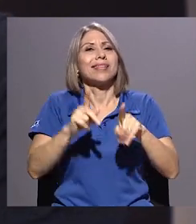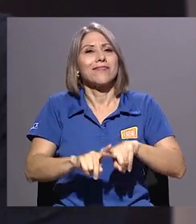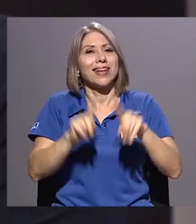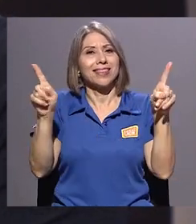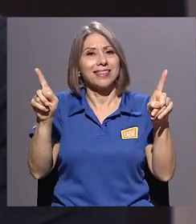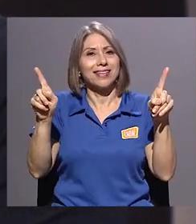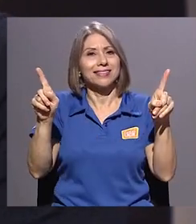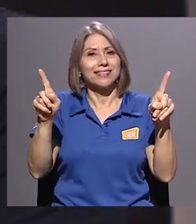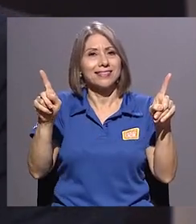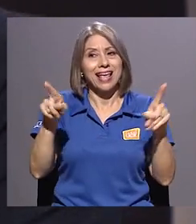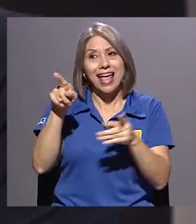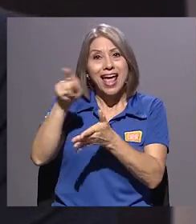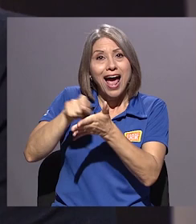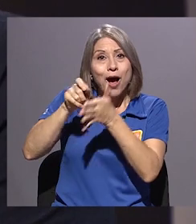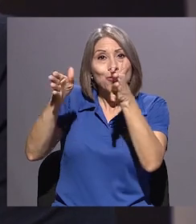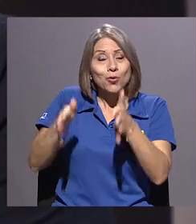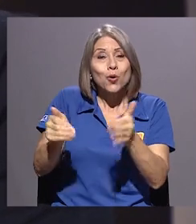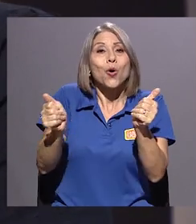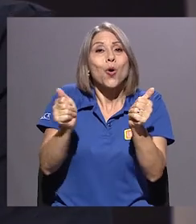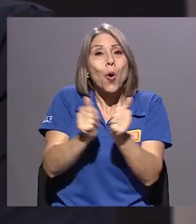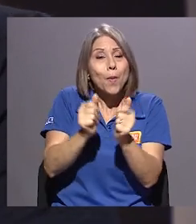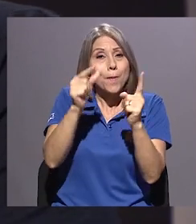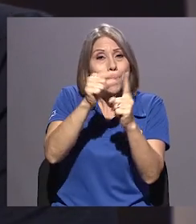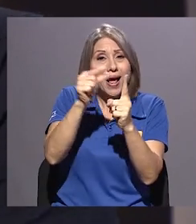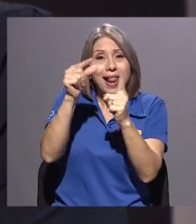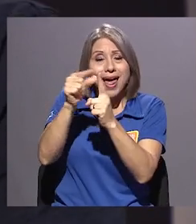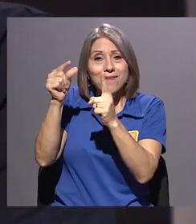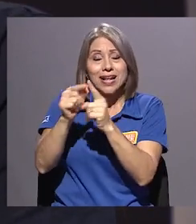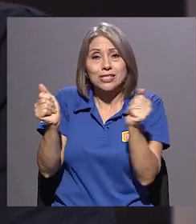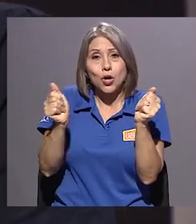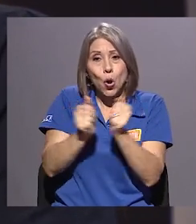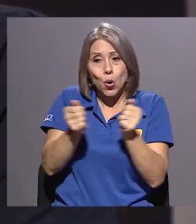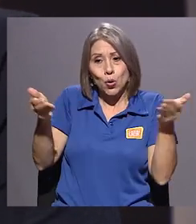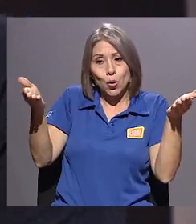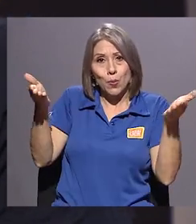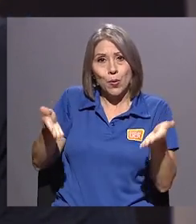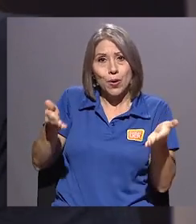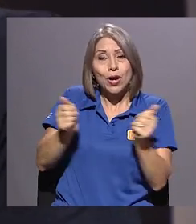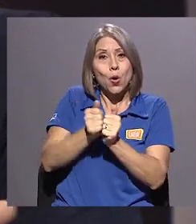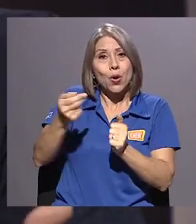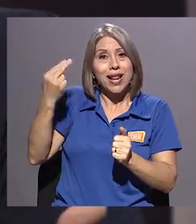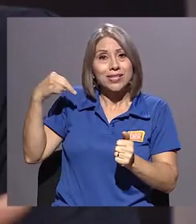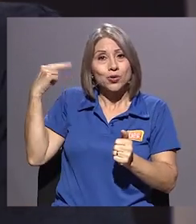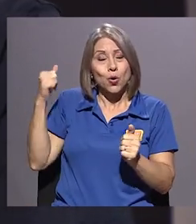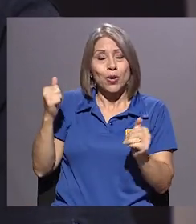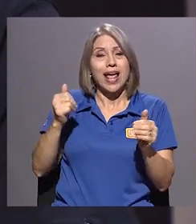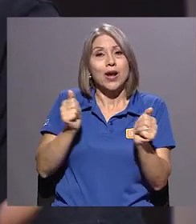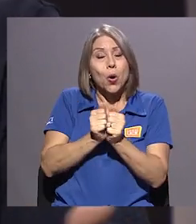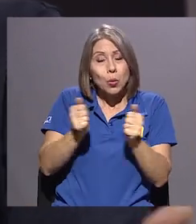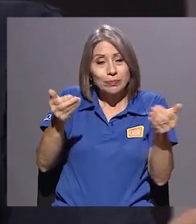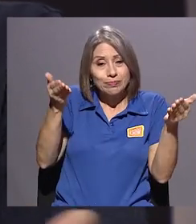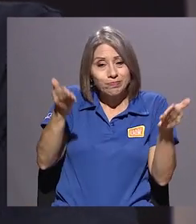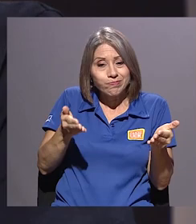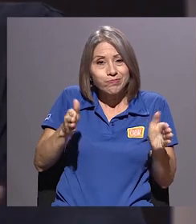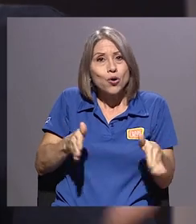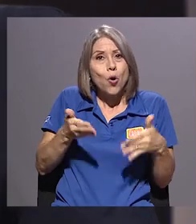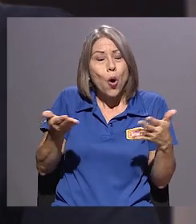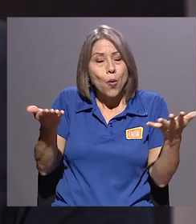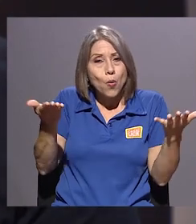palabras que escoge, con las imágenes que propone, con la historia que propone y cómo la propone, hace que el texto sea